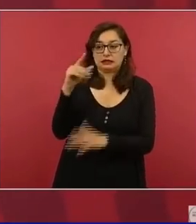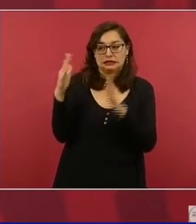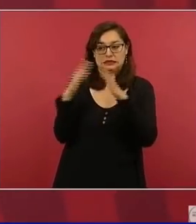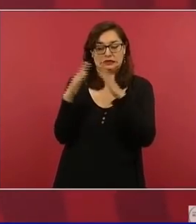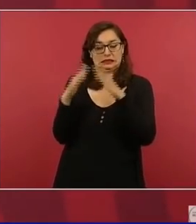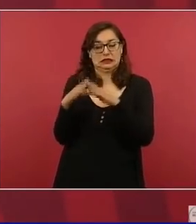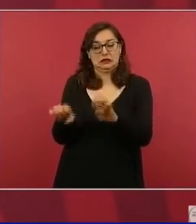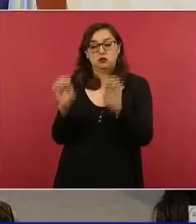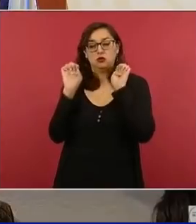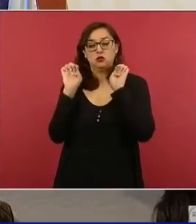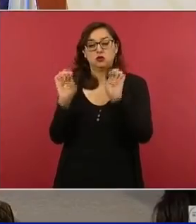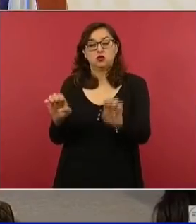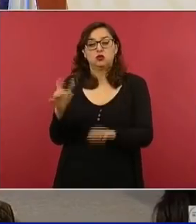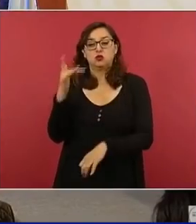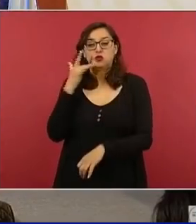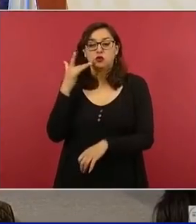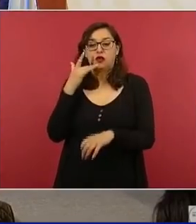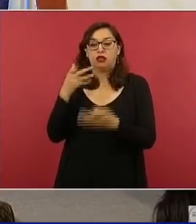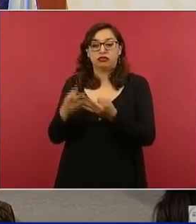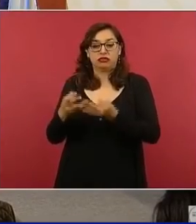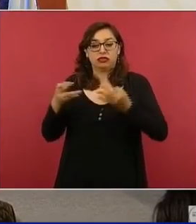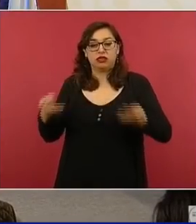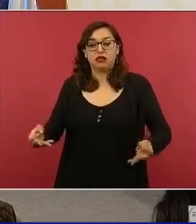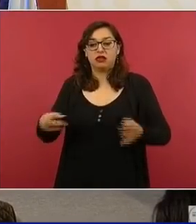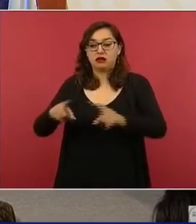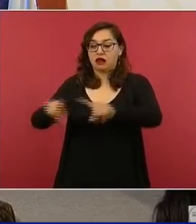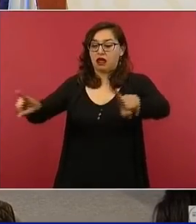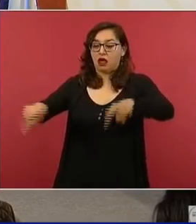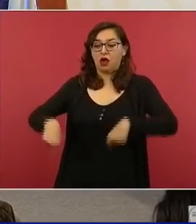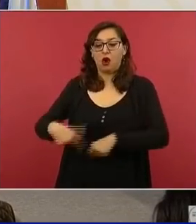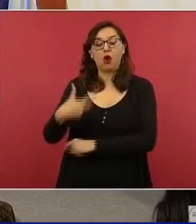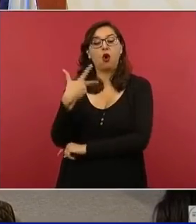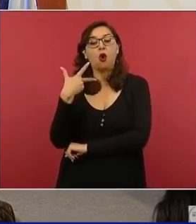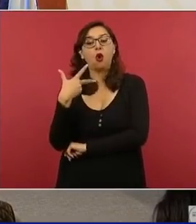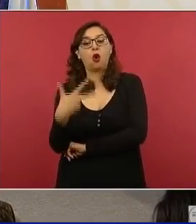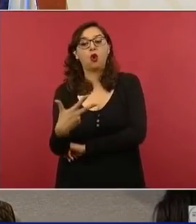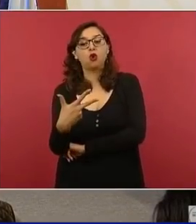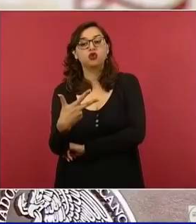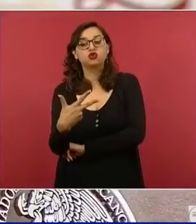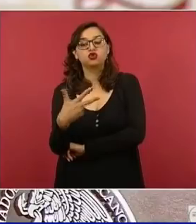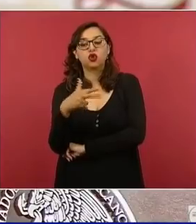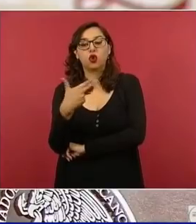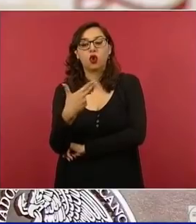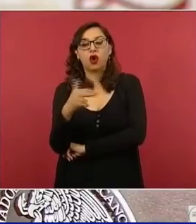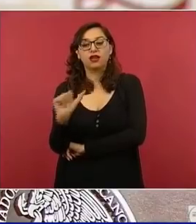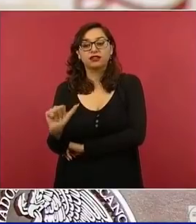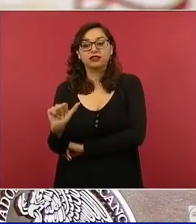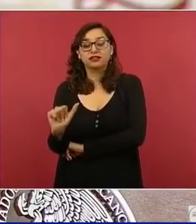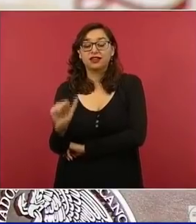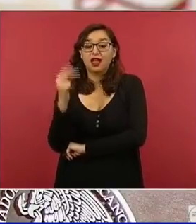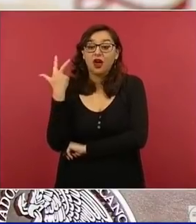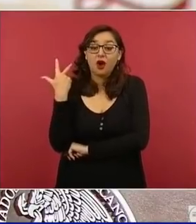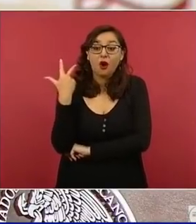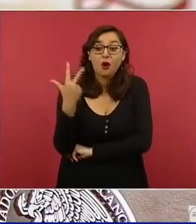de ocho hectáreas, ocho hectáreas,